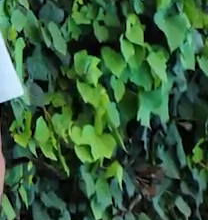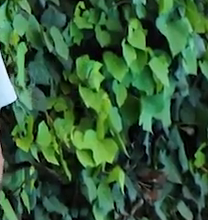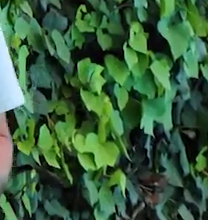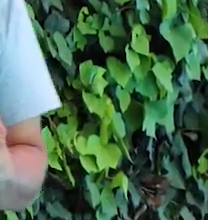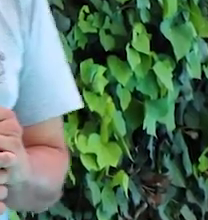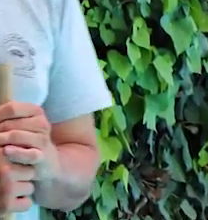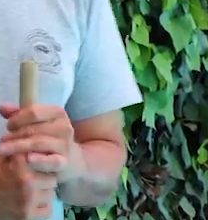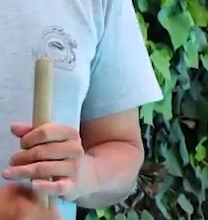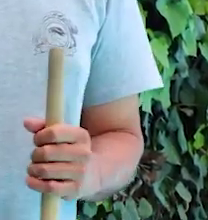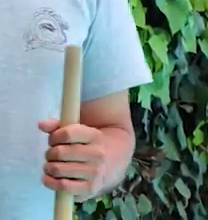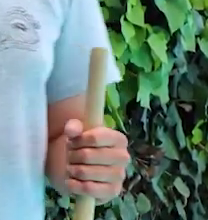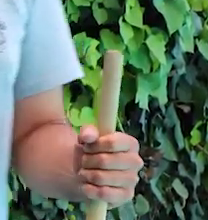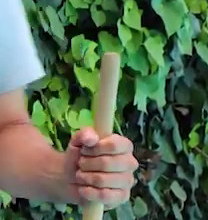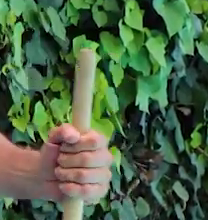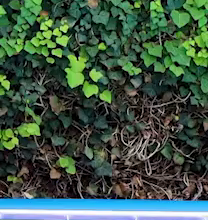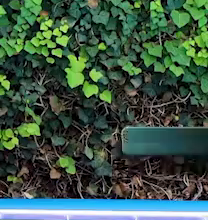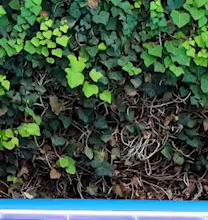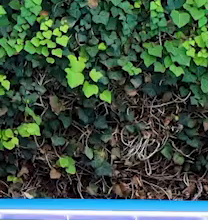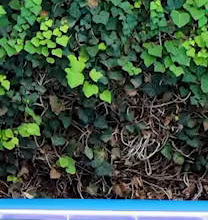ok, perfecto.